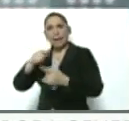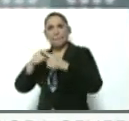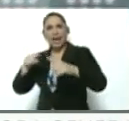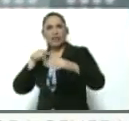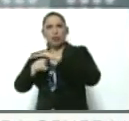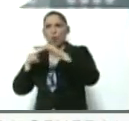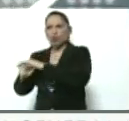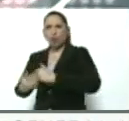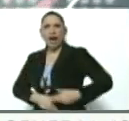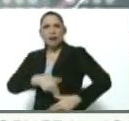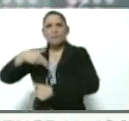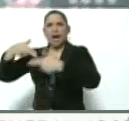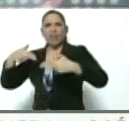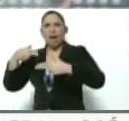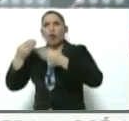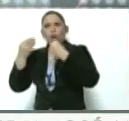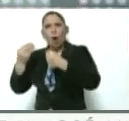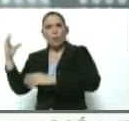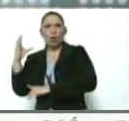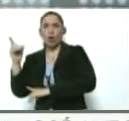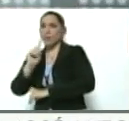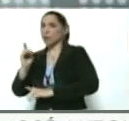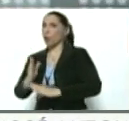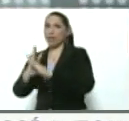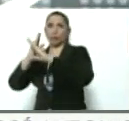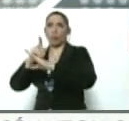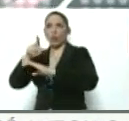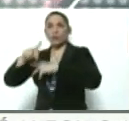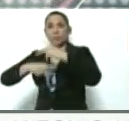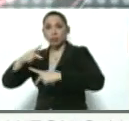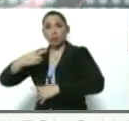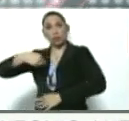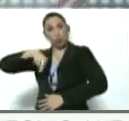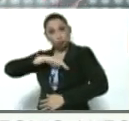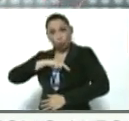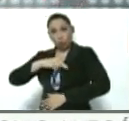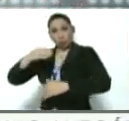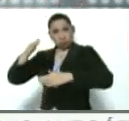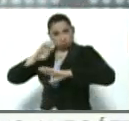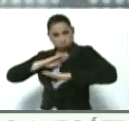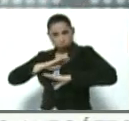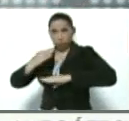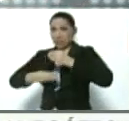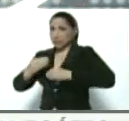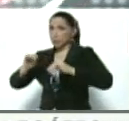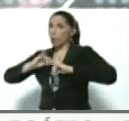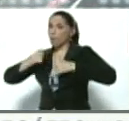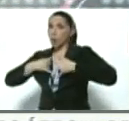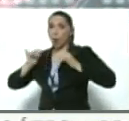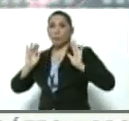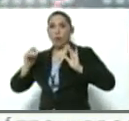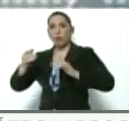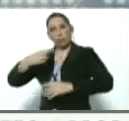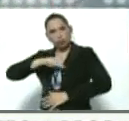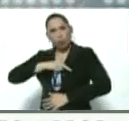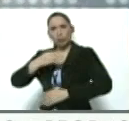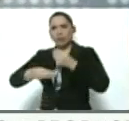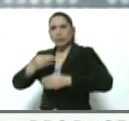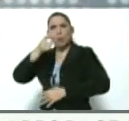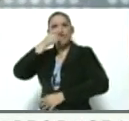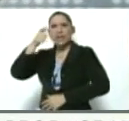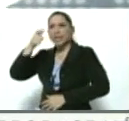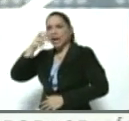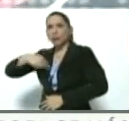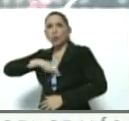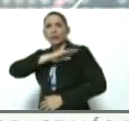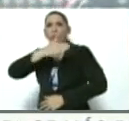armada, ¿cómo es que Colombia no detuvo ese proceso? Nosotros hicimos lo propio, que fue vigilar nuestras costas. Cuando se va